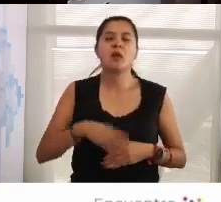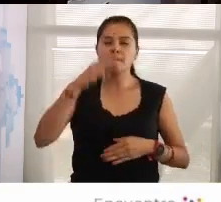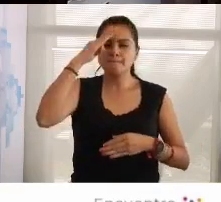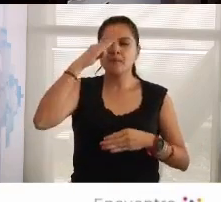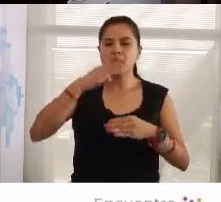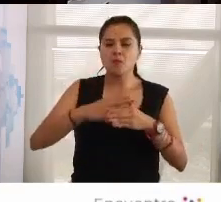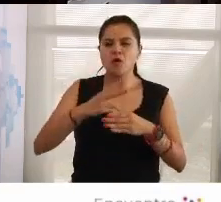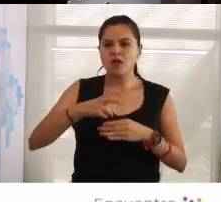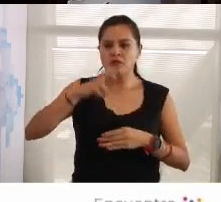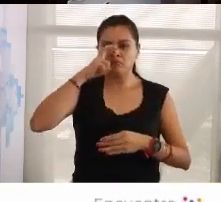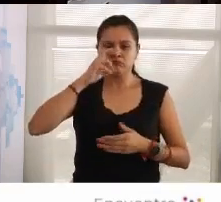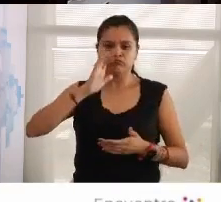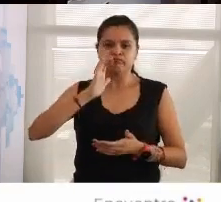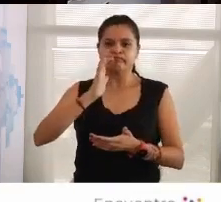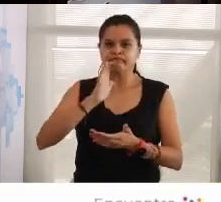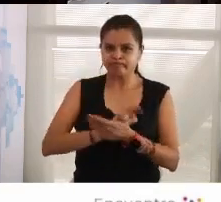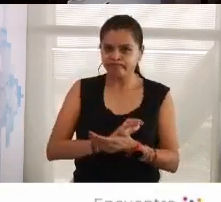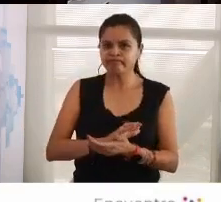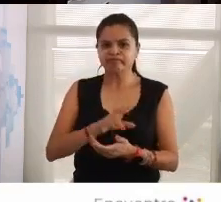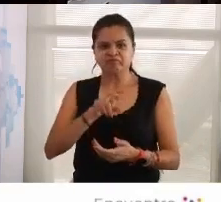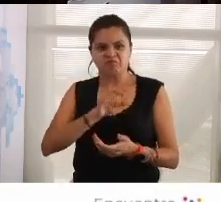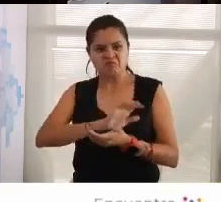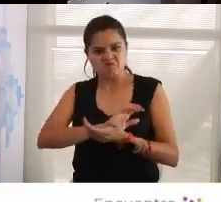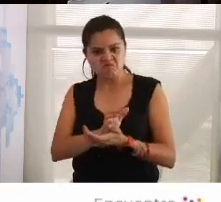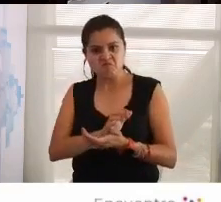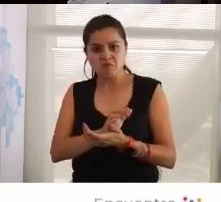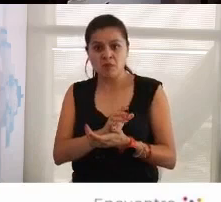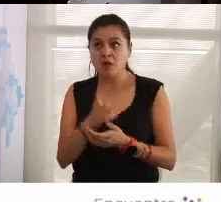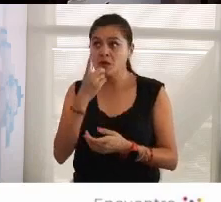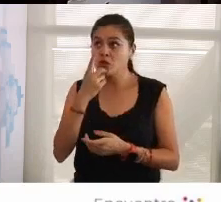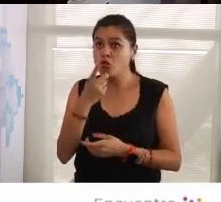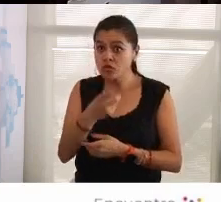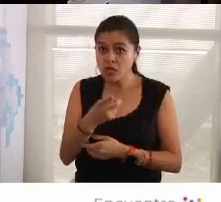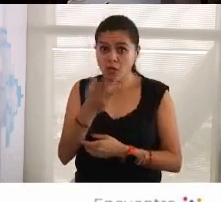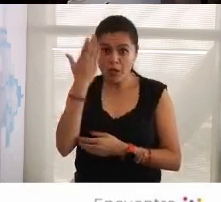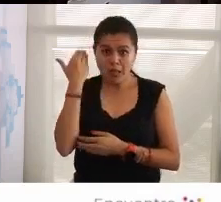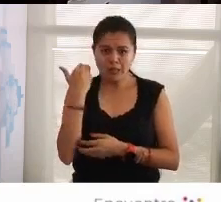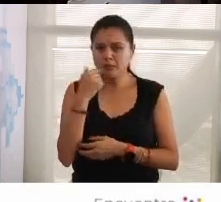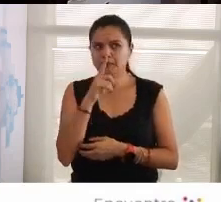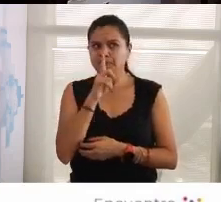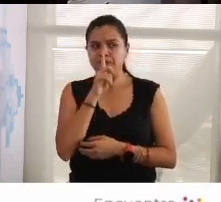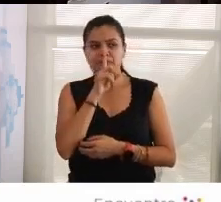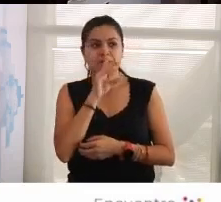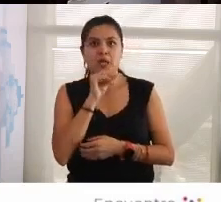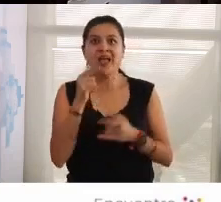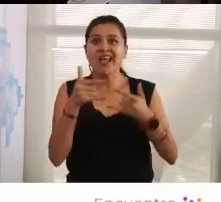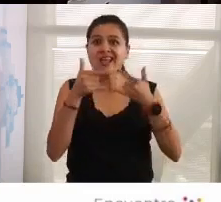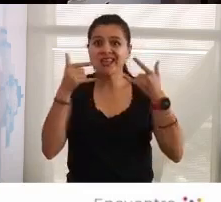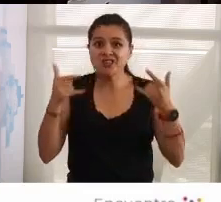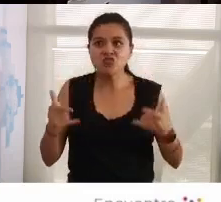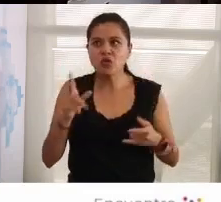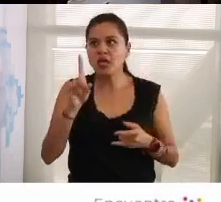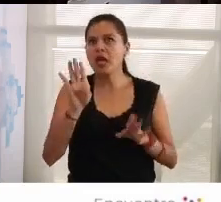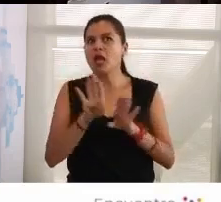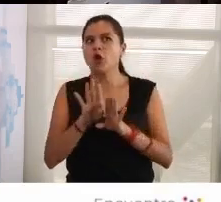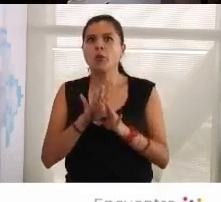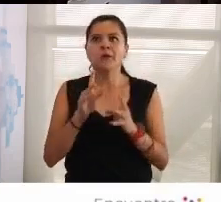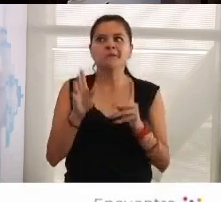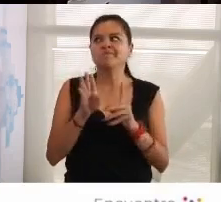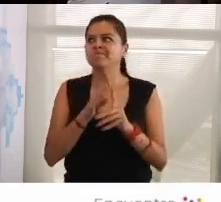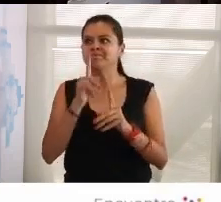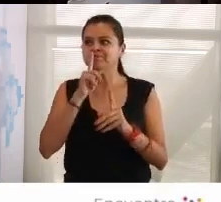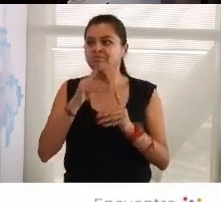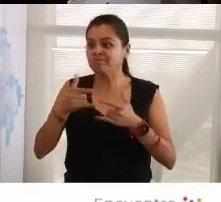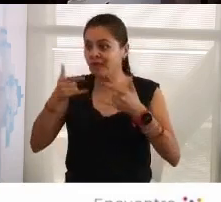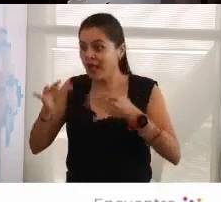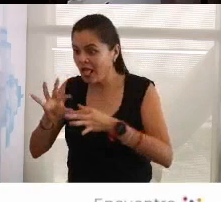dictadura no se nos contó. Era, incluso hablar de historia era una cosa muy fastidiosa. Entonces, no se nos